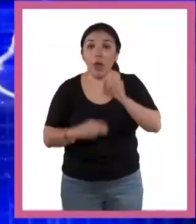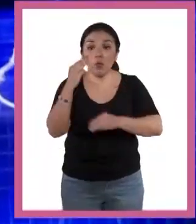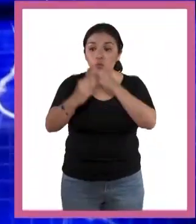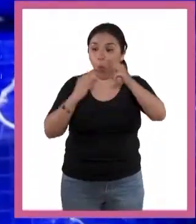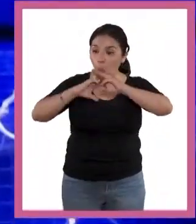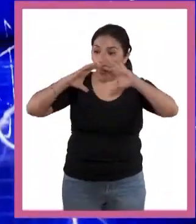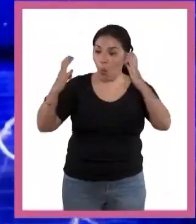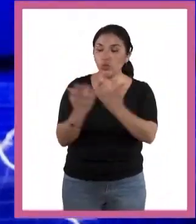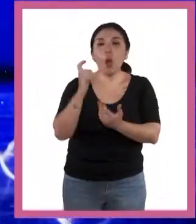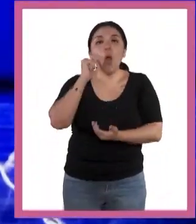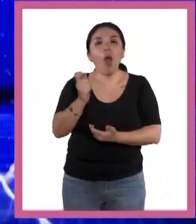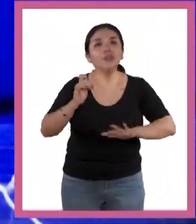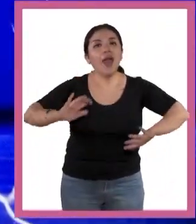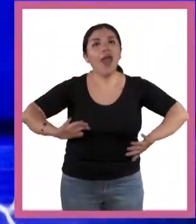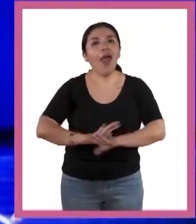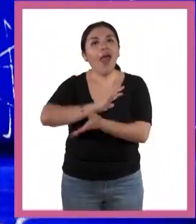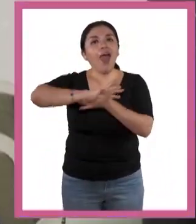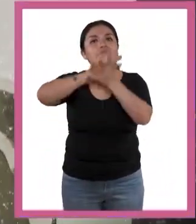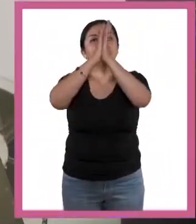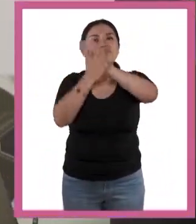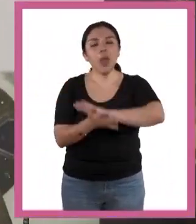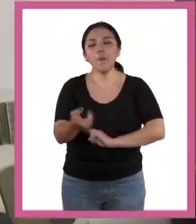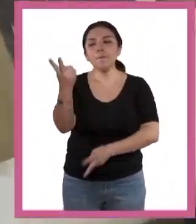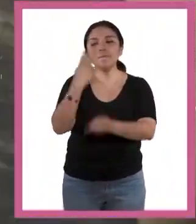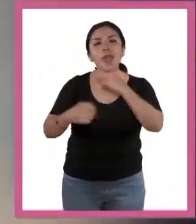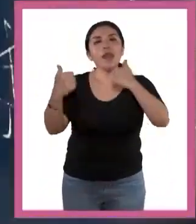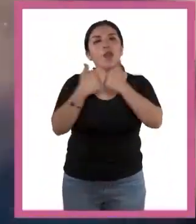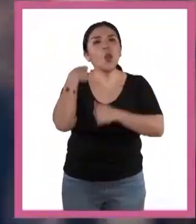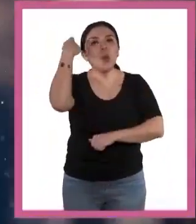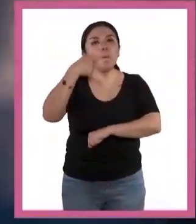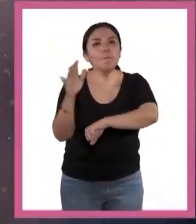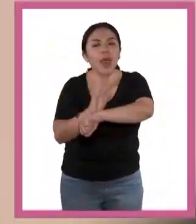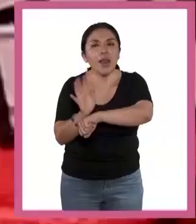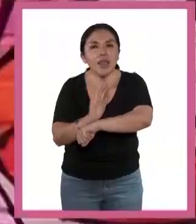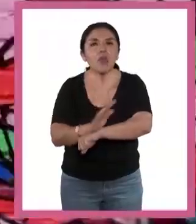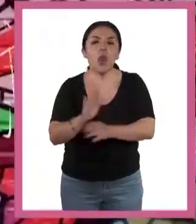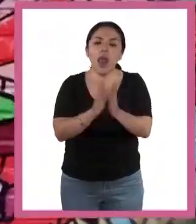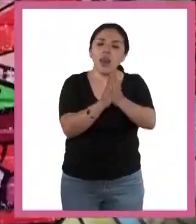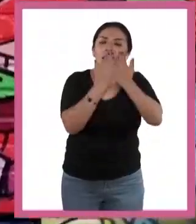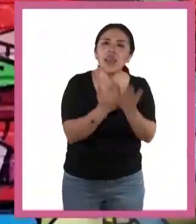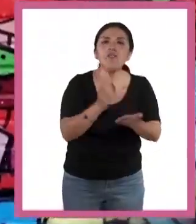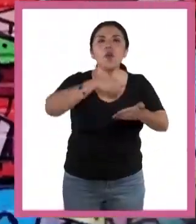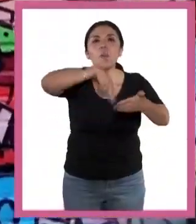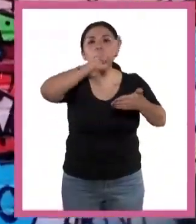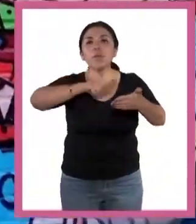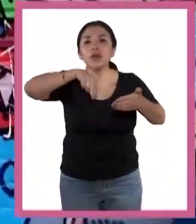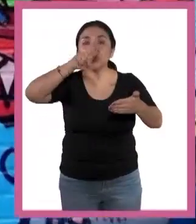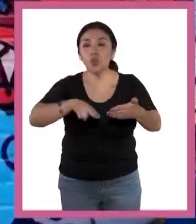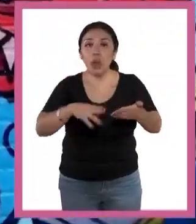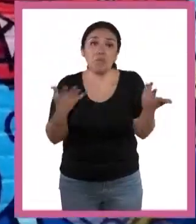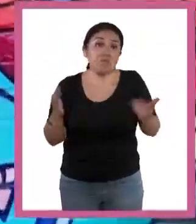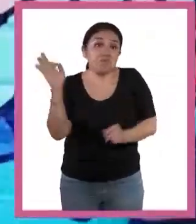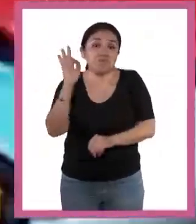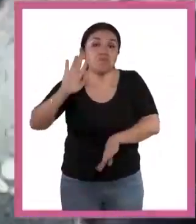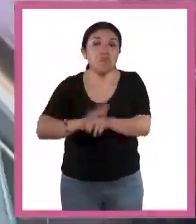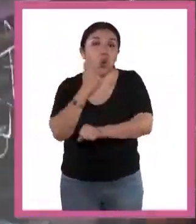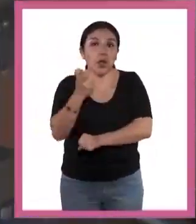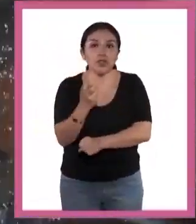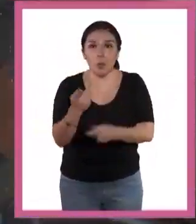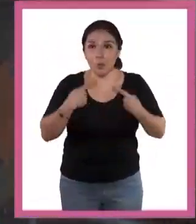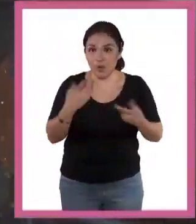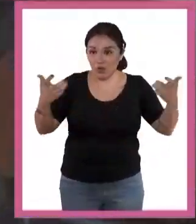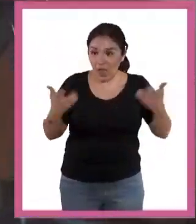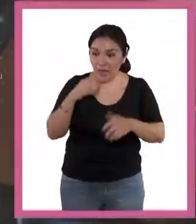mundo se está transformando y se obtienen películas, libros o pinturas. Tal vez por eso, a quienes